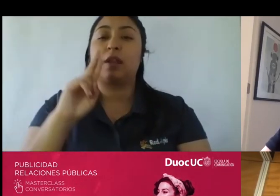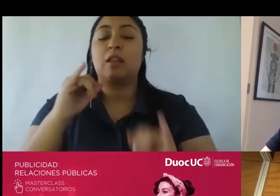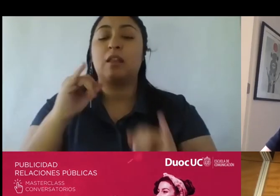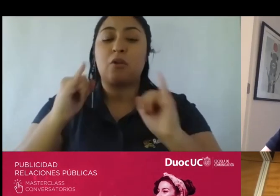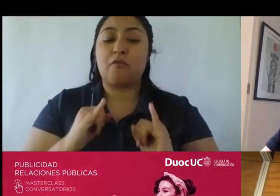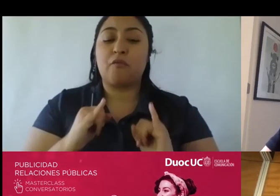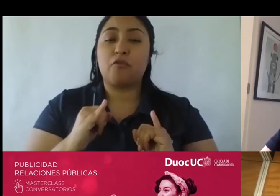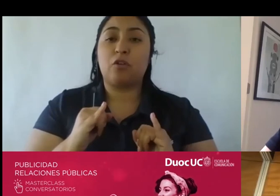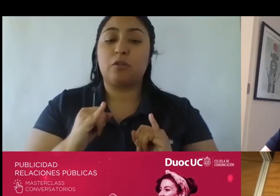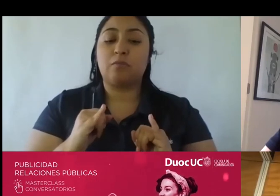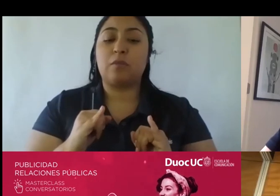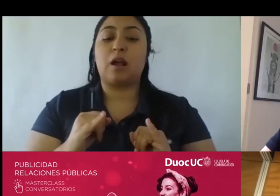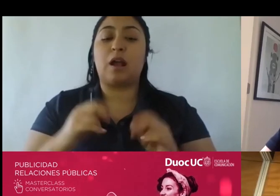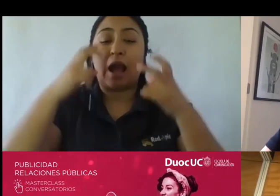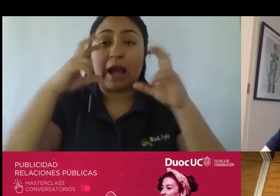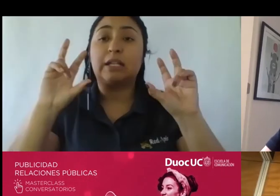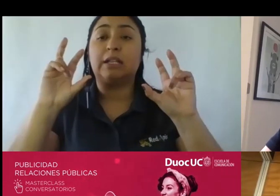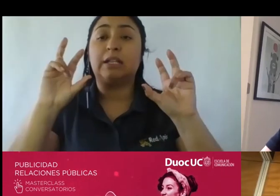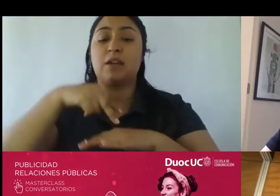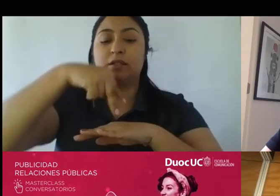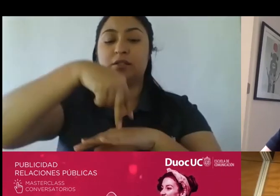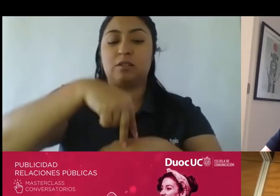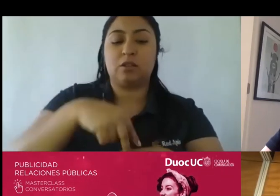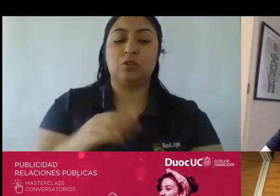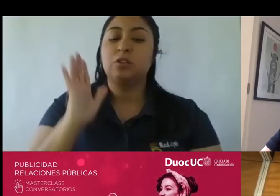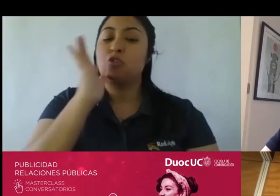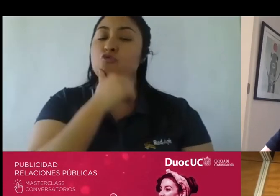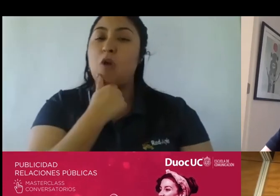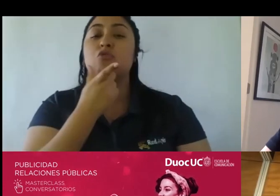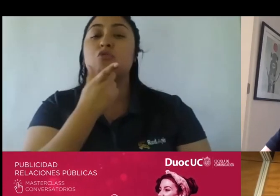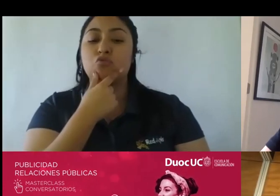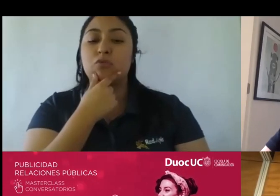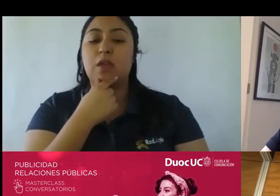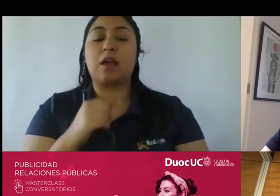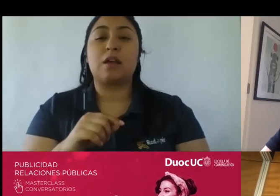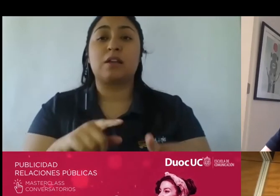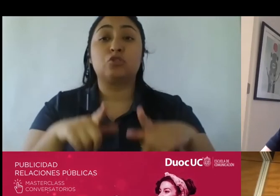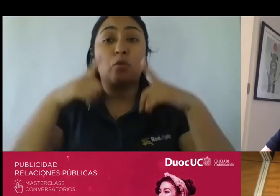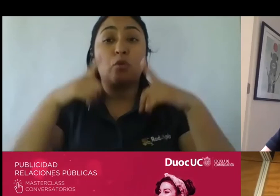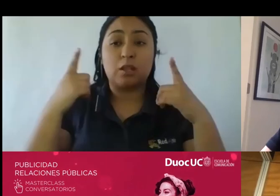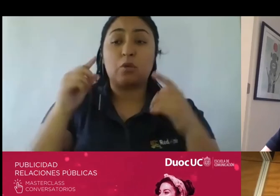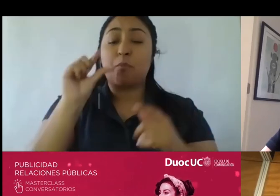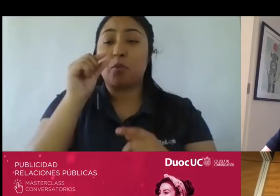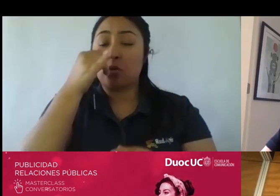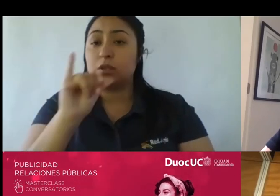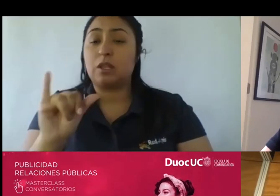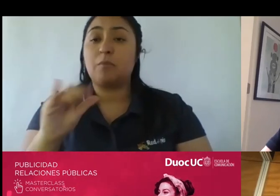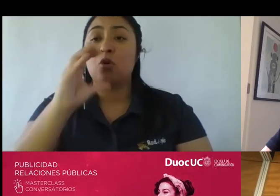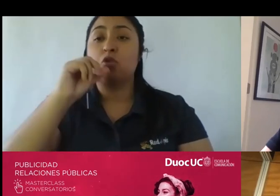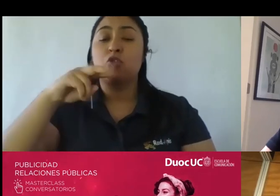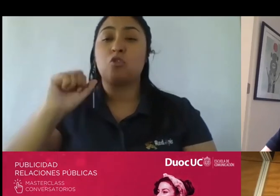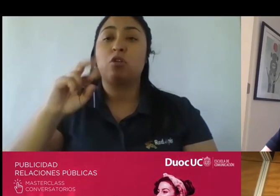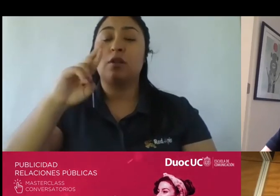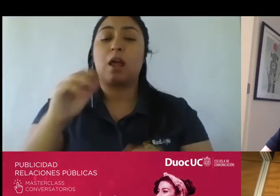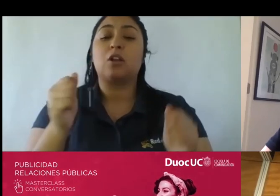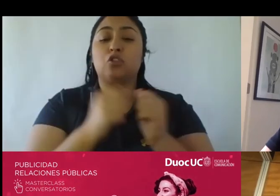escenario entonces no tengan ninguna duda que ustedes se van a ver sorprendidos en poco tiempo más con un CONAR digamos con noticias con